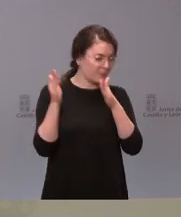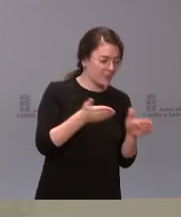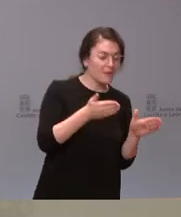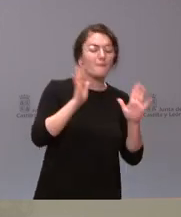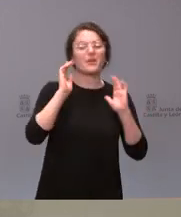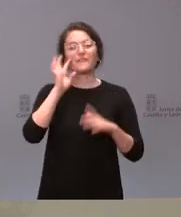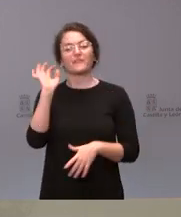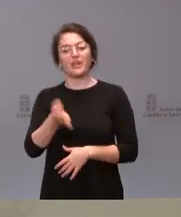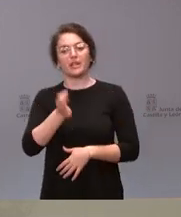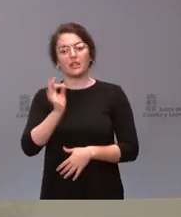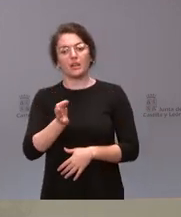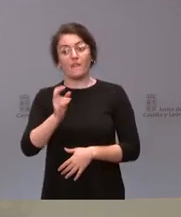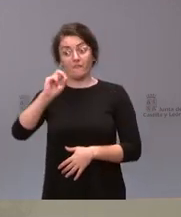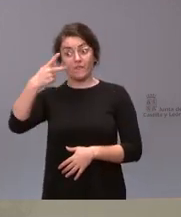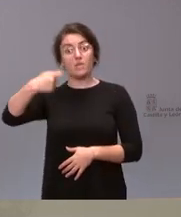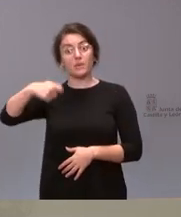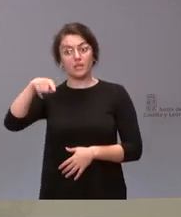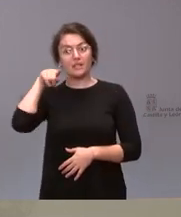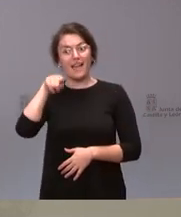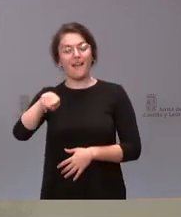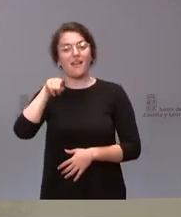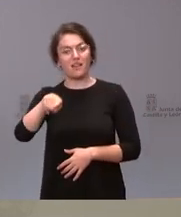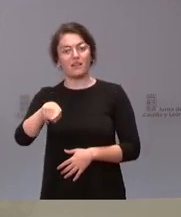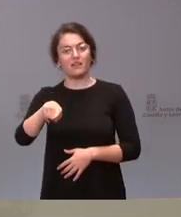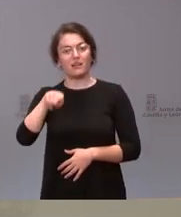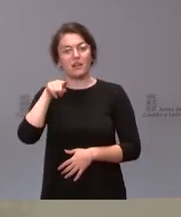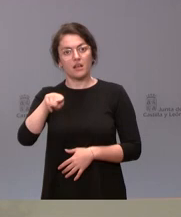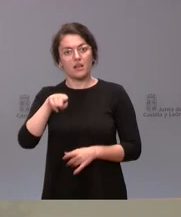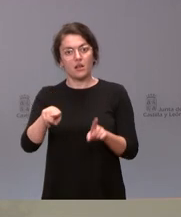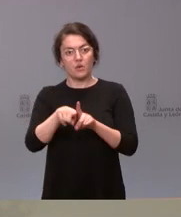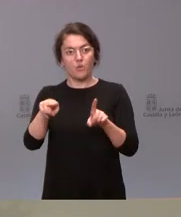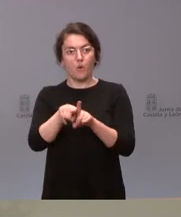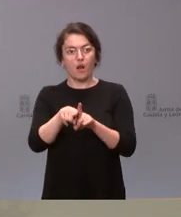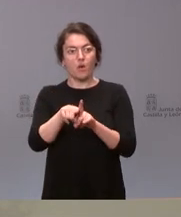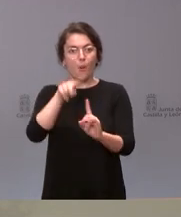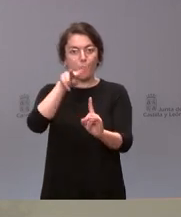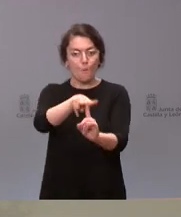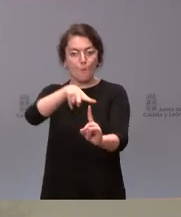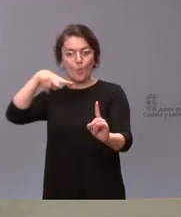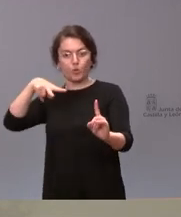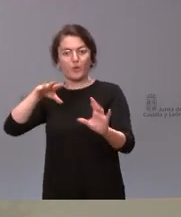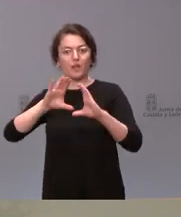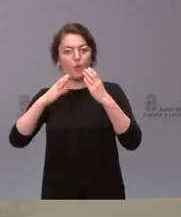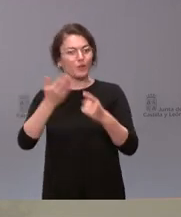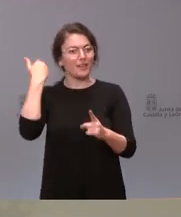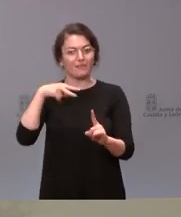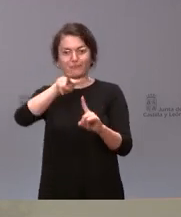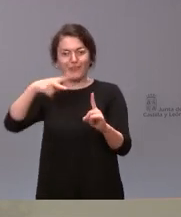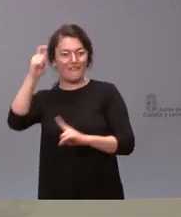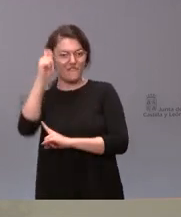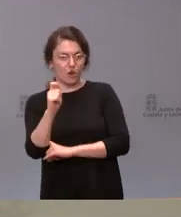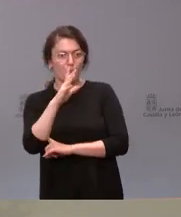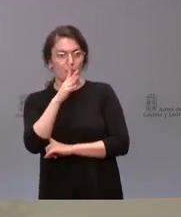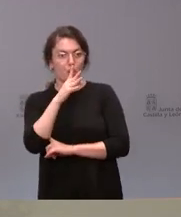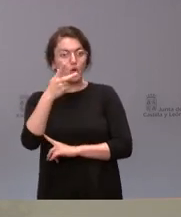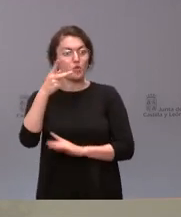que ha sido el vicepresidente el que ha fijado la posición en un principio, la posición de la Junta, frente a una norma en la que